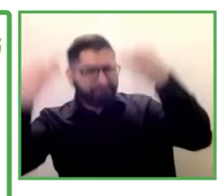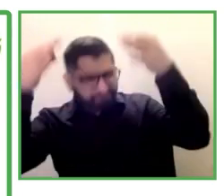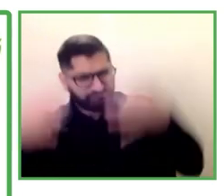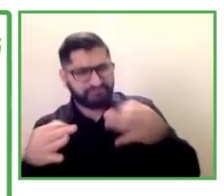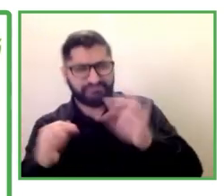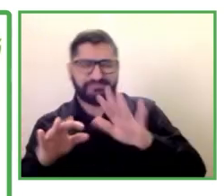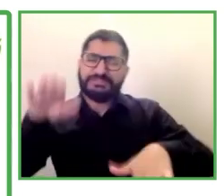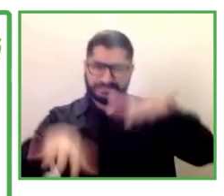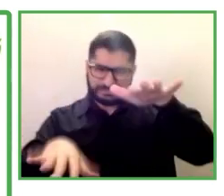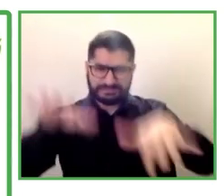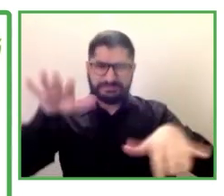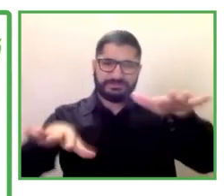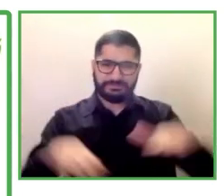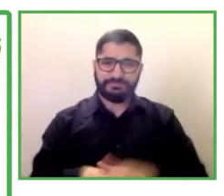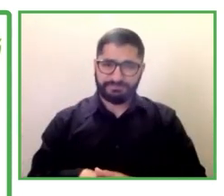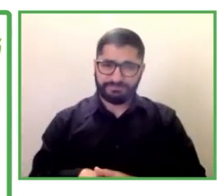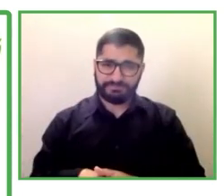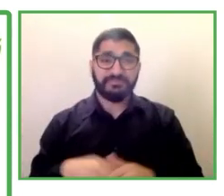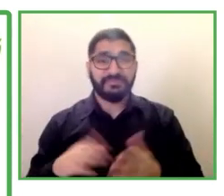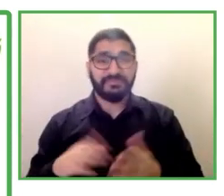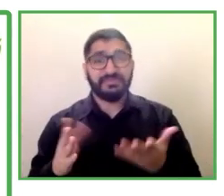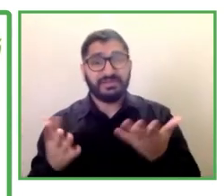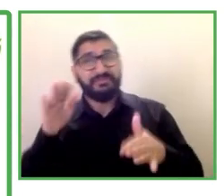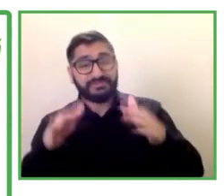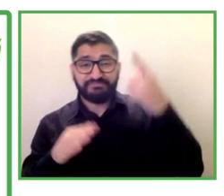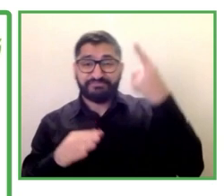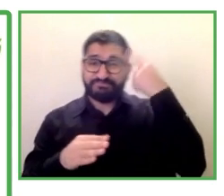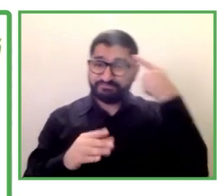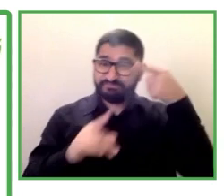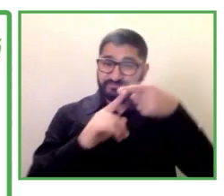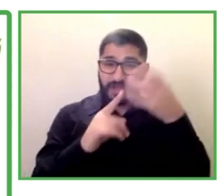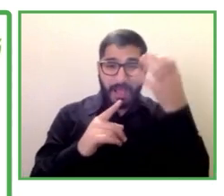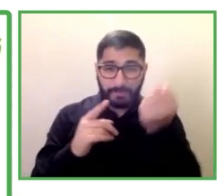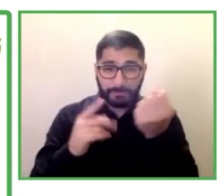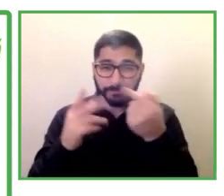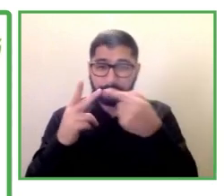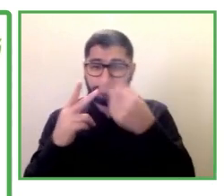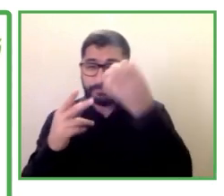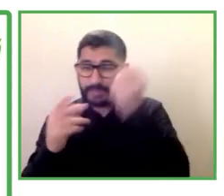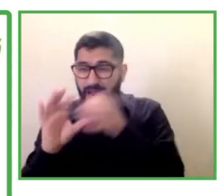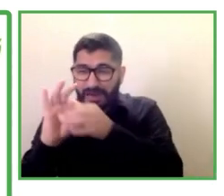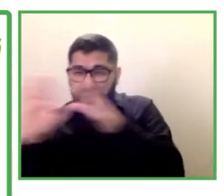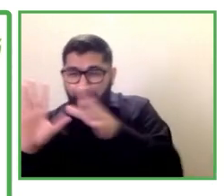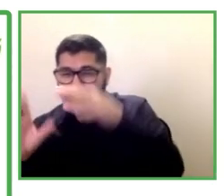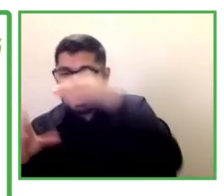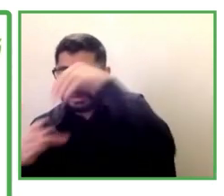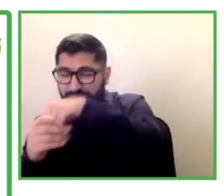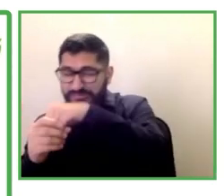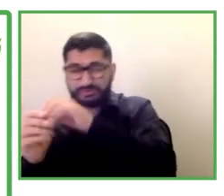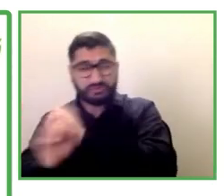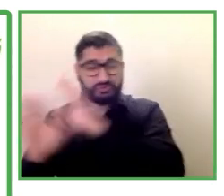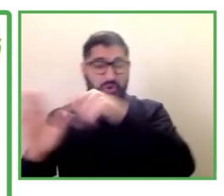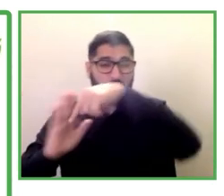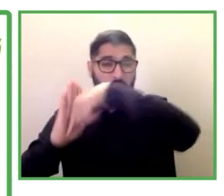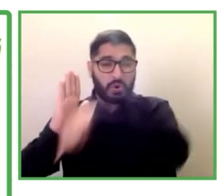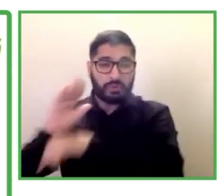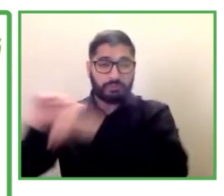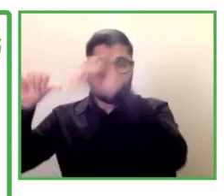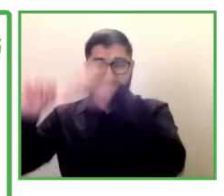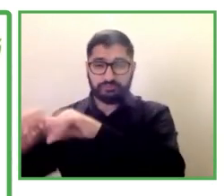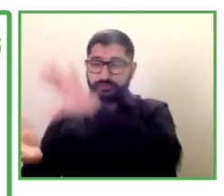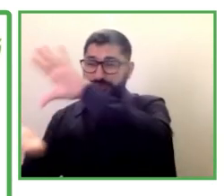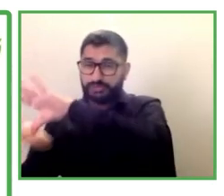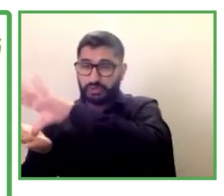en los más graves, consiste en el internamiento en un centro que se suele denominar hospital psiquiátrico-penitenciario y que